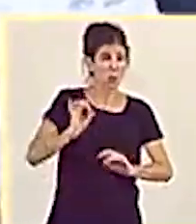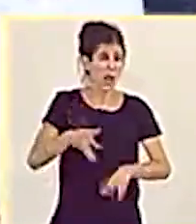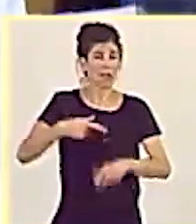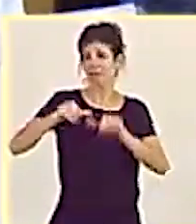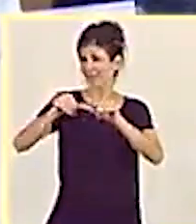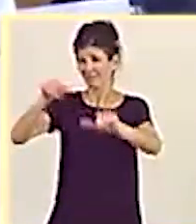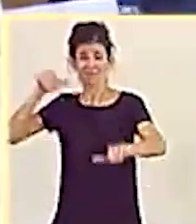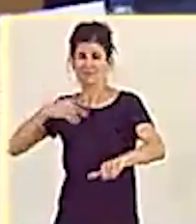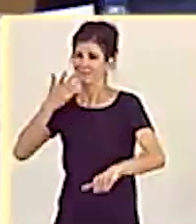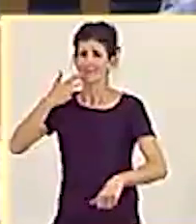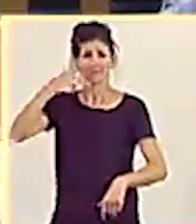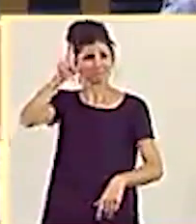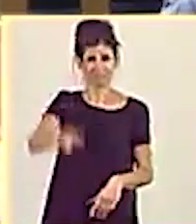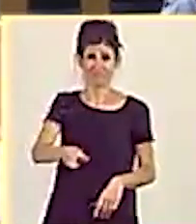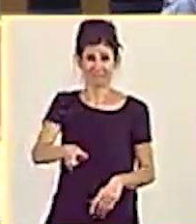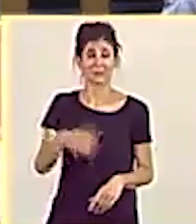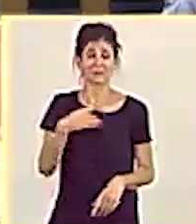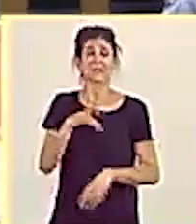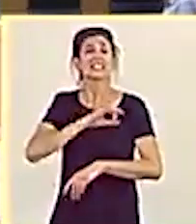señor presidente,